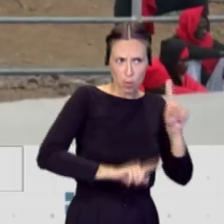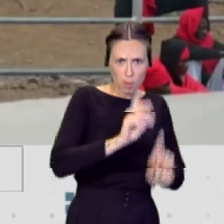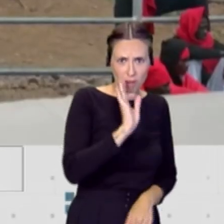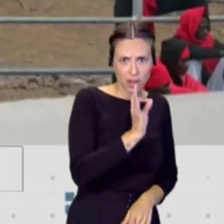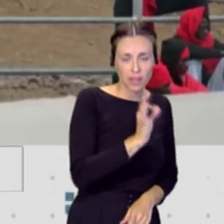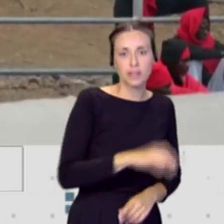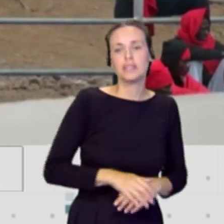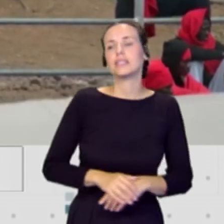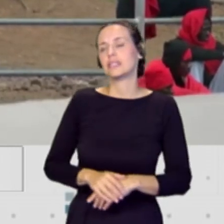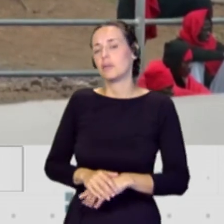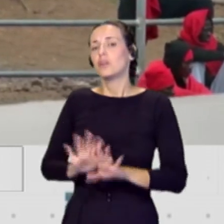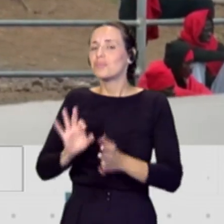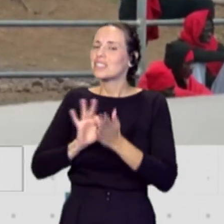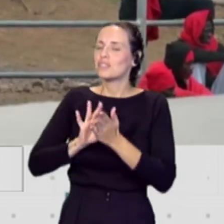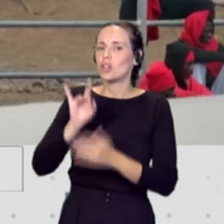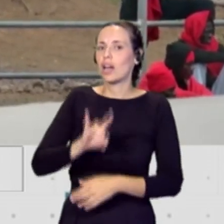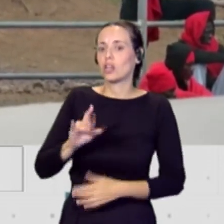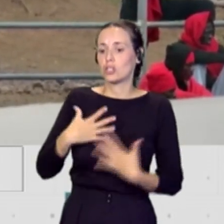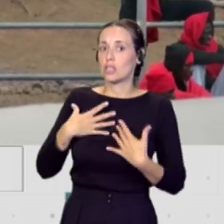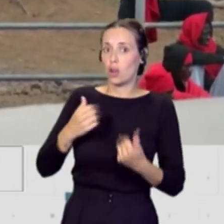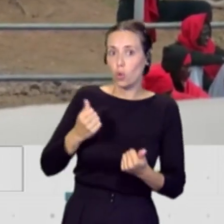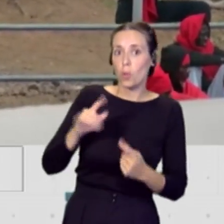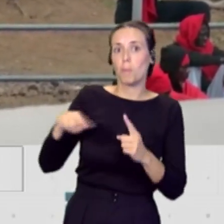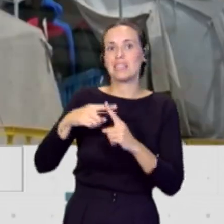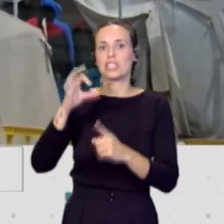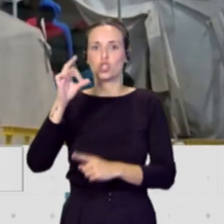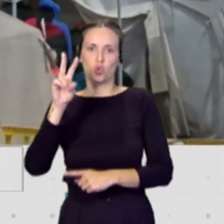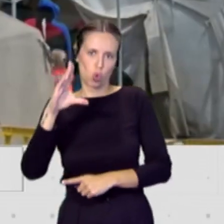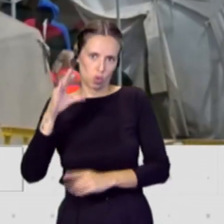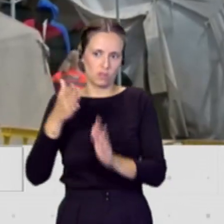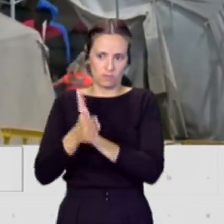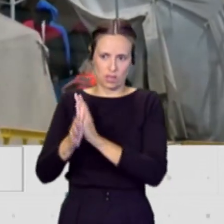establecido, con cooperación con el SUC directamente,